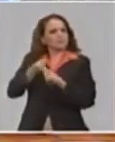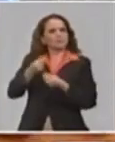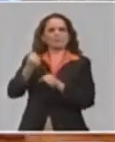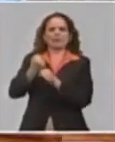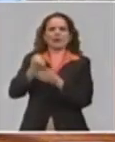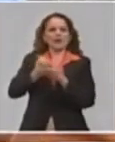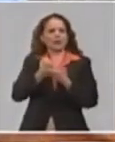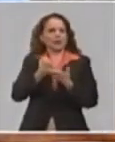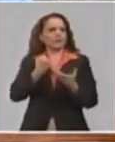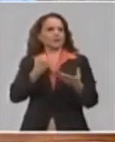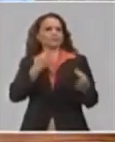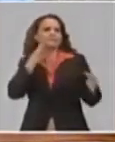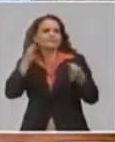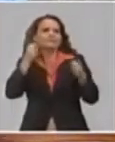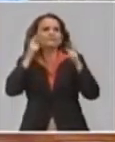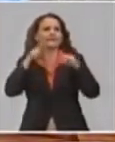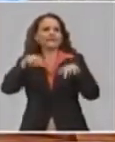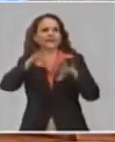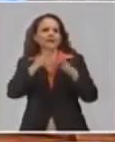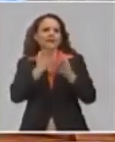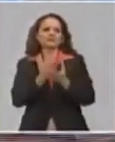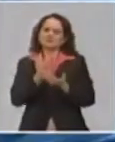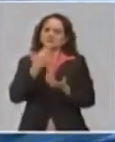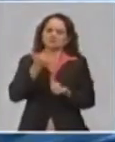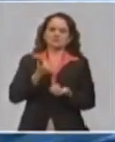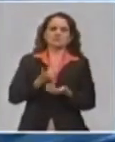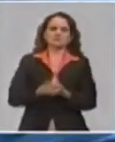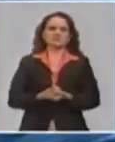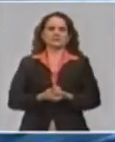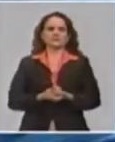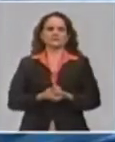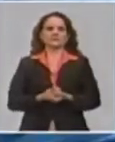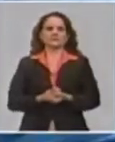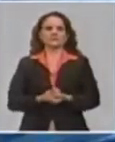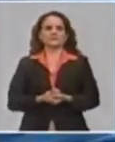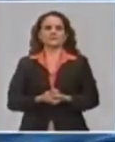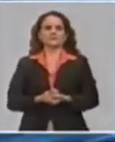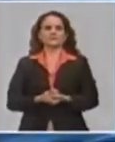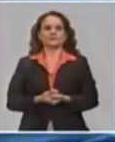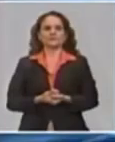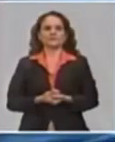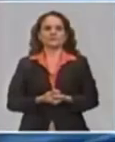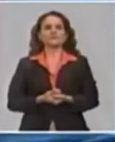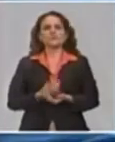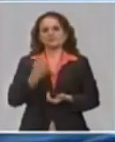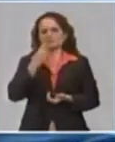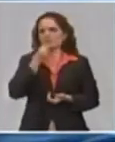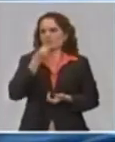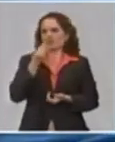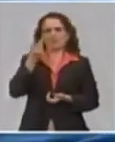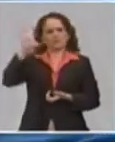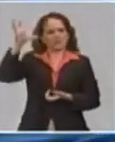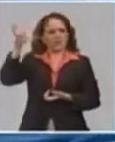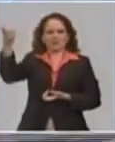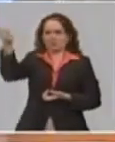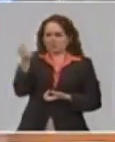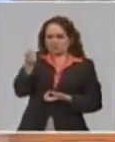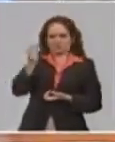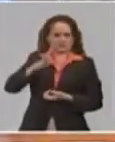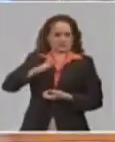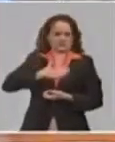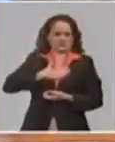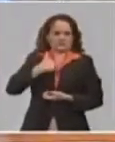la cuota mínima, el monto mínimo de una cuota al 50%. O sea, ellos han podido también